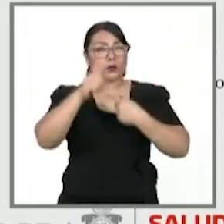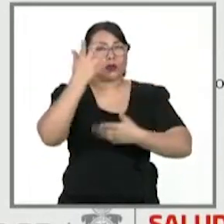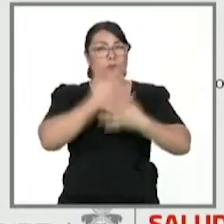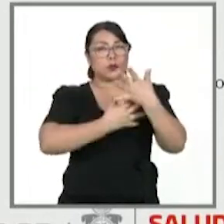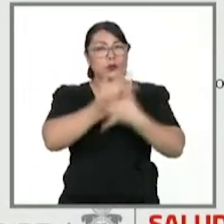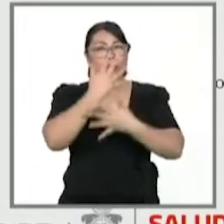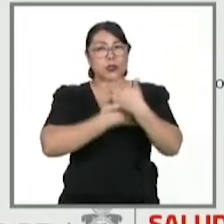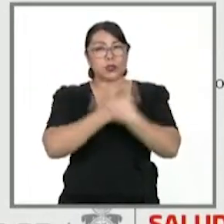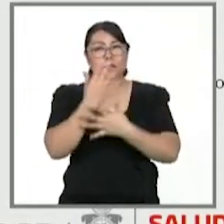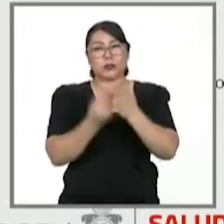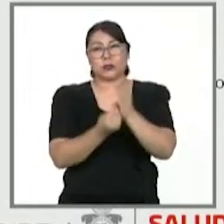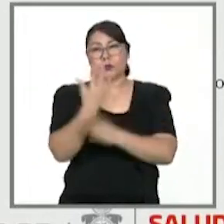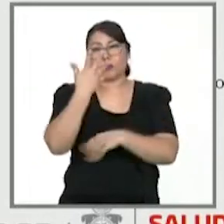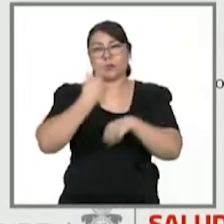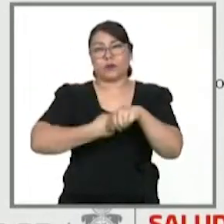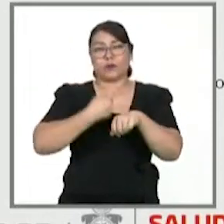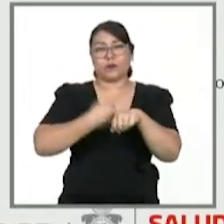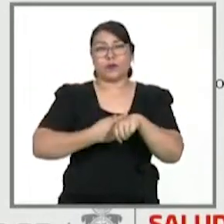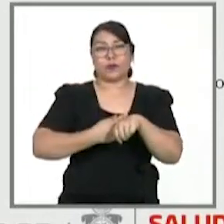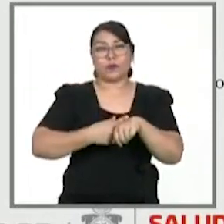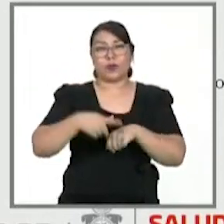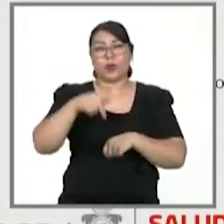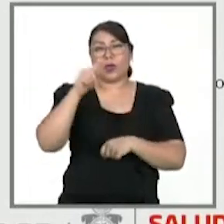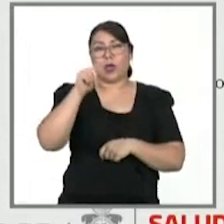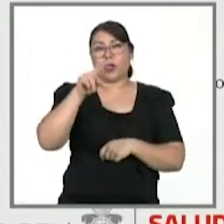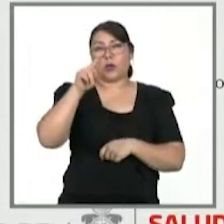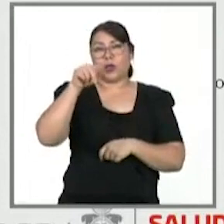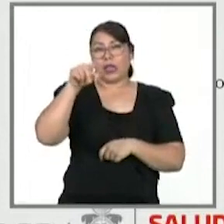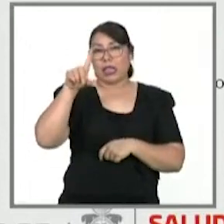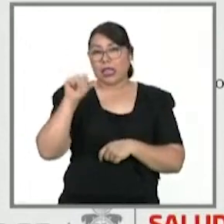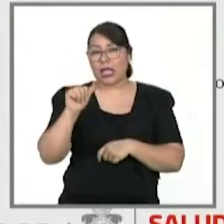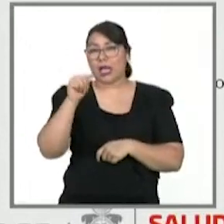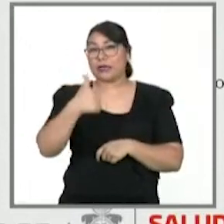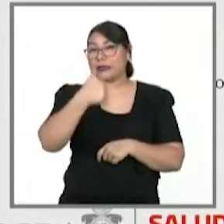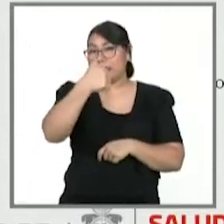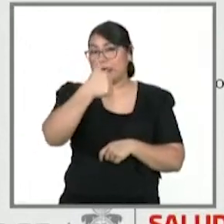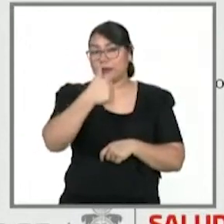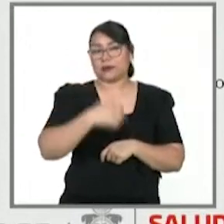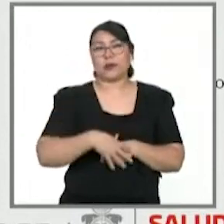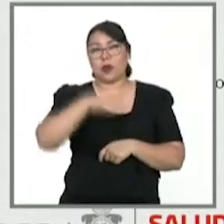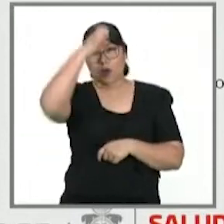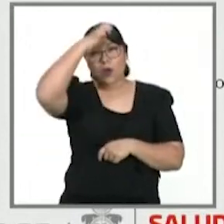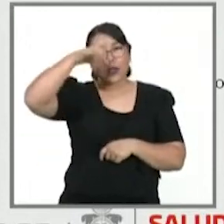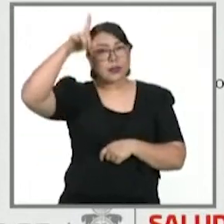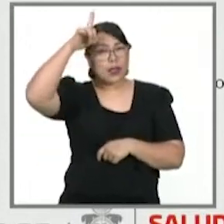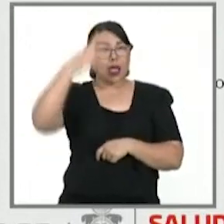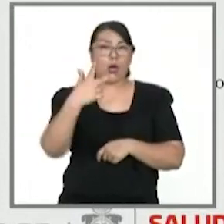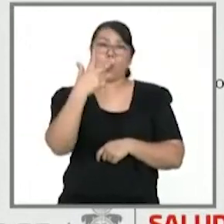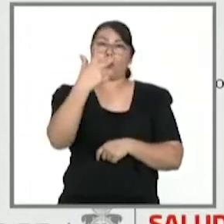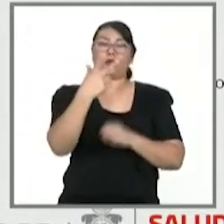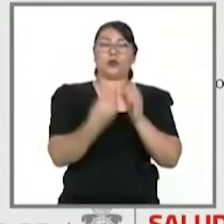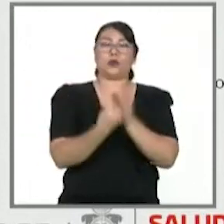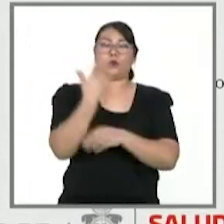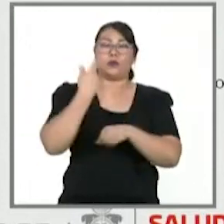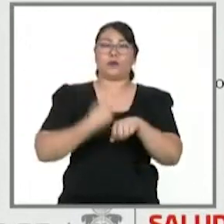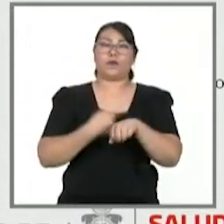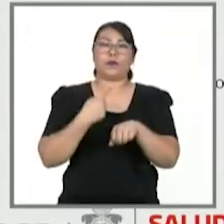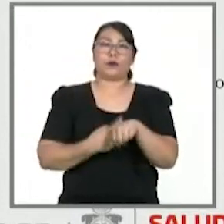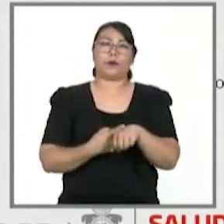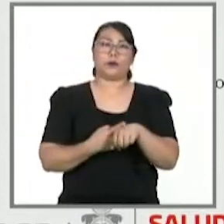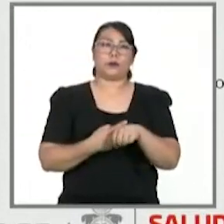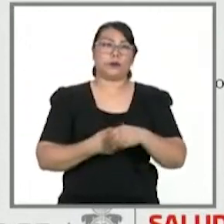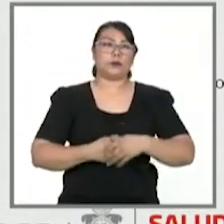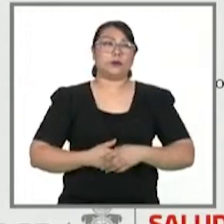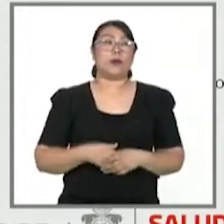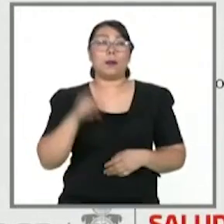15 casos nuevos. San Sebastián Tutla, 6 casos nuevos. San Pablo Etla, 8 casos nuevos. Y aquí